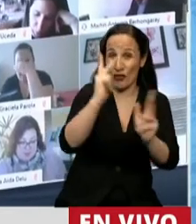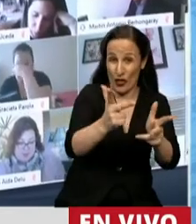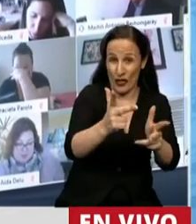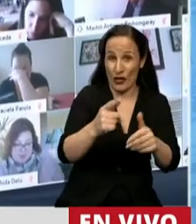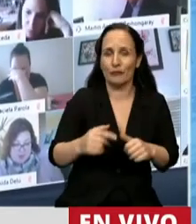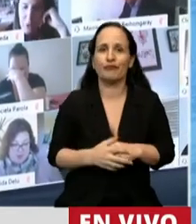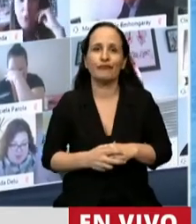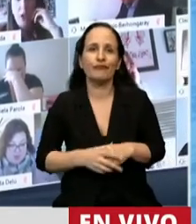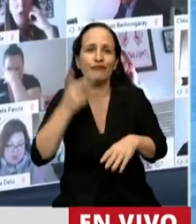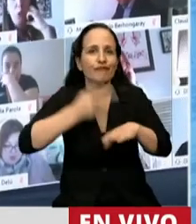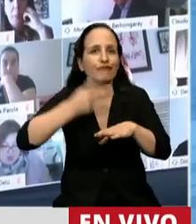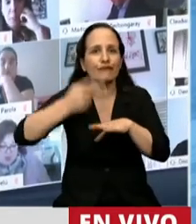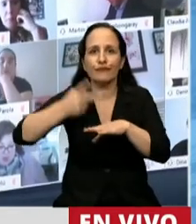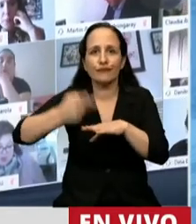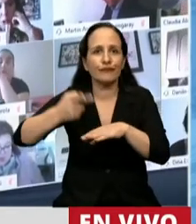Para...